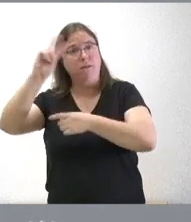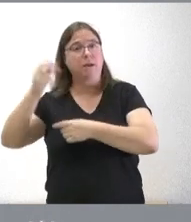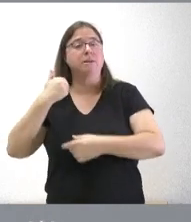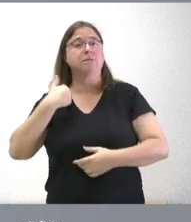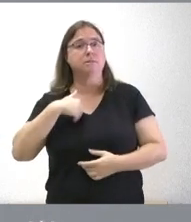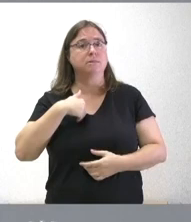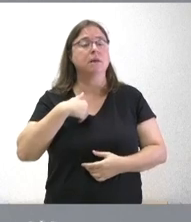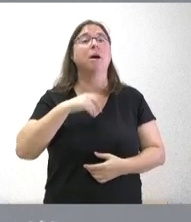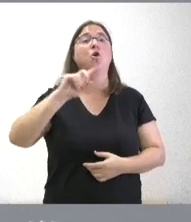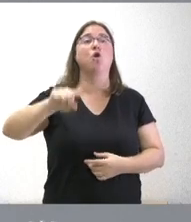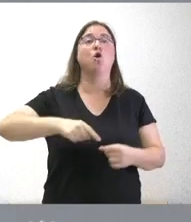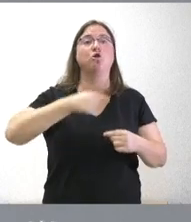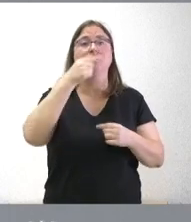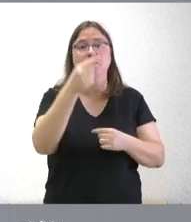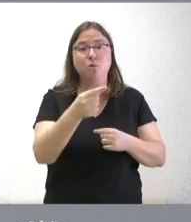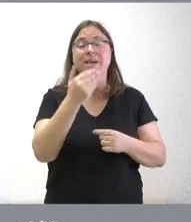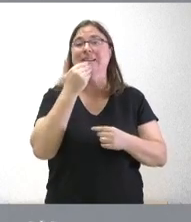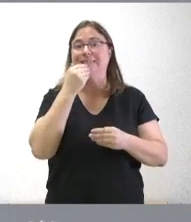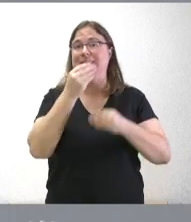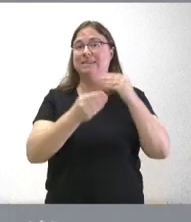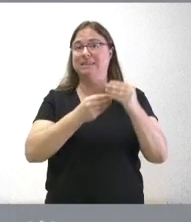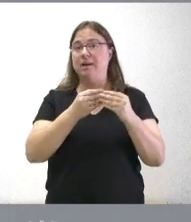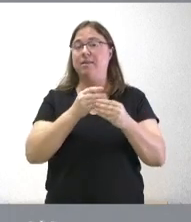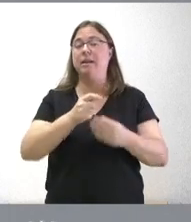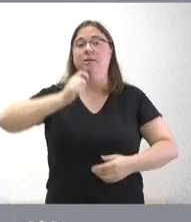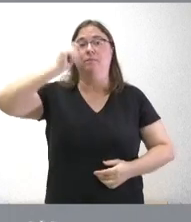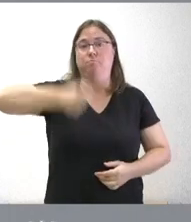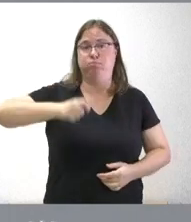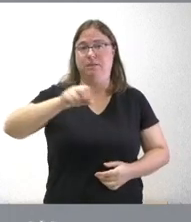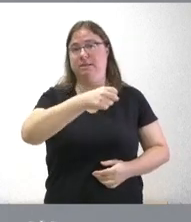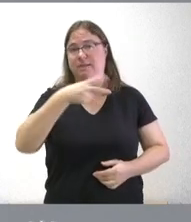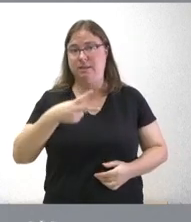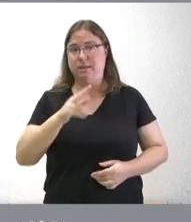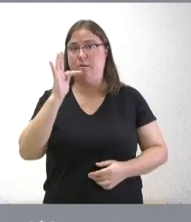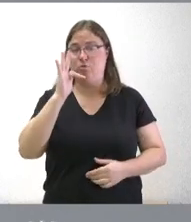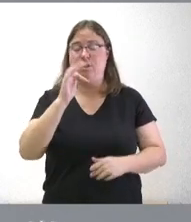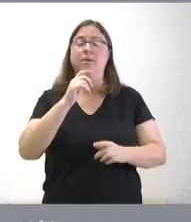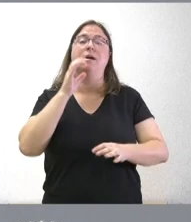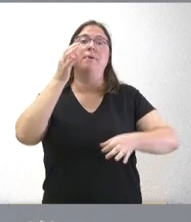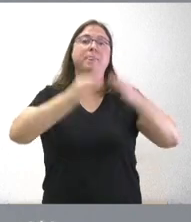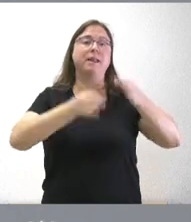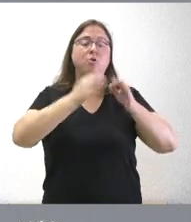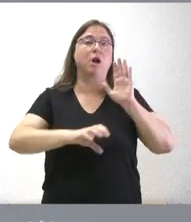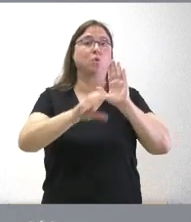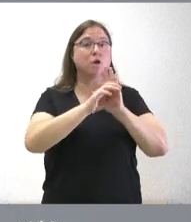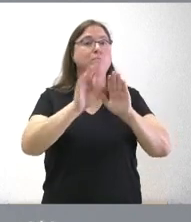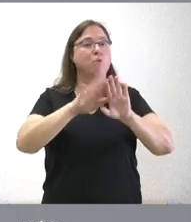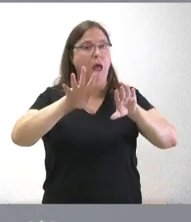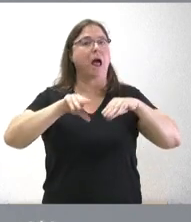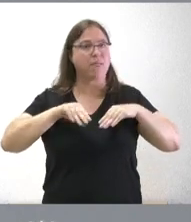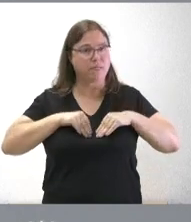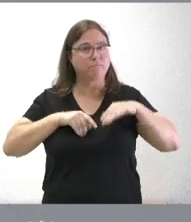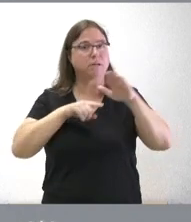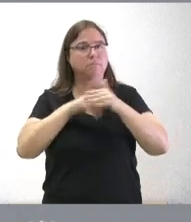son consecuencias que de producirse una sentencia favorable por parte del Tribunal Constitucional como consecuencia de la admisión a trámite